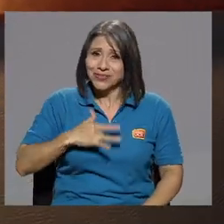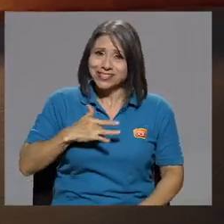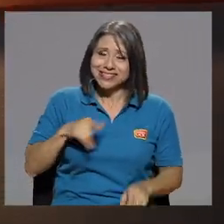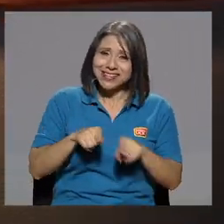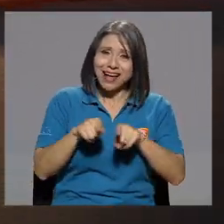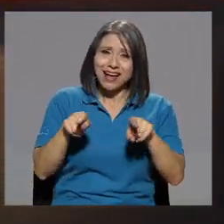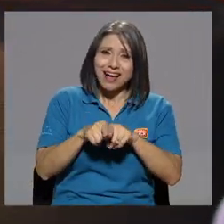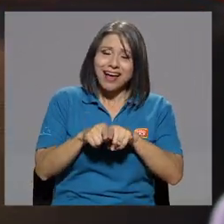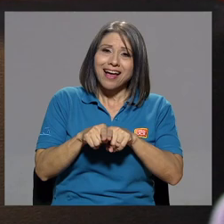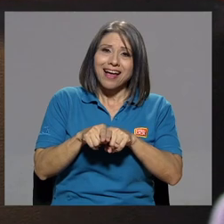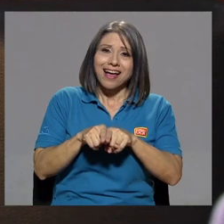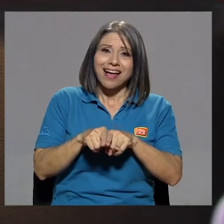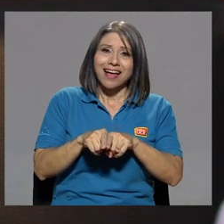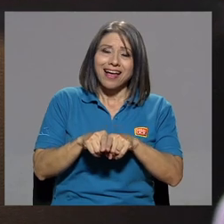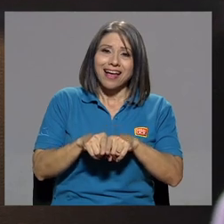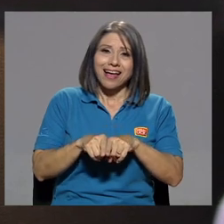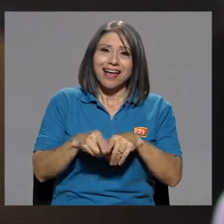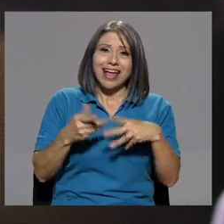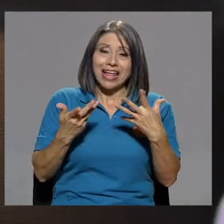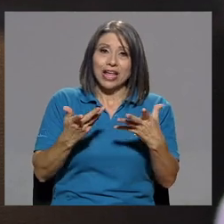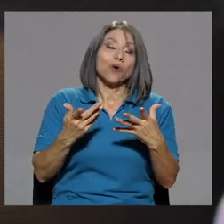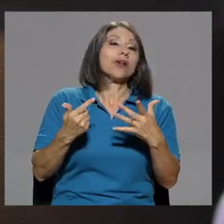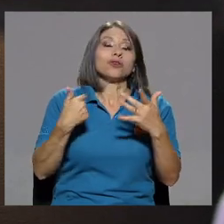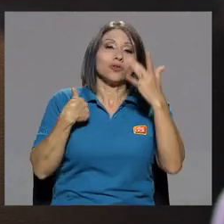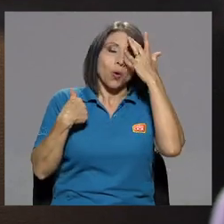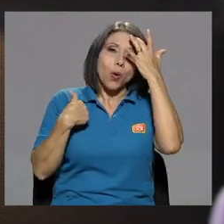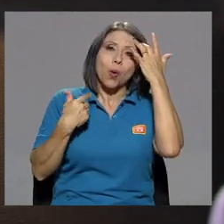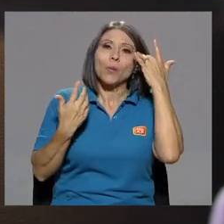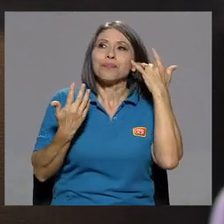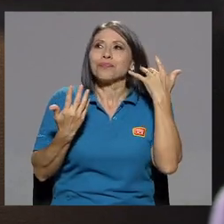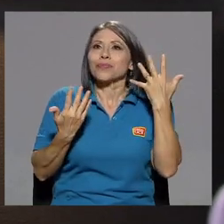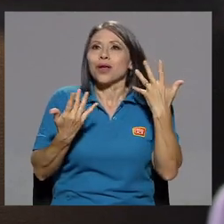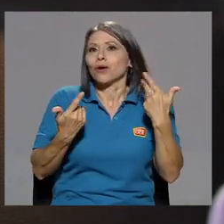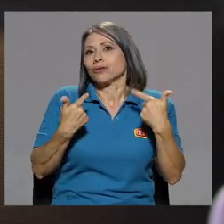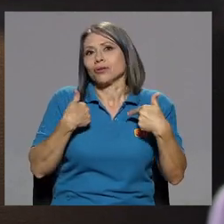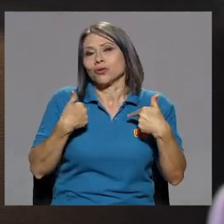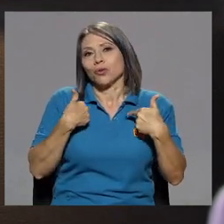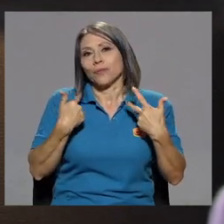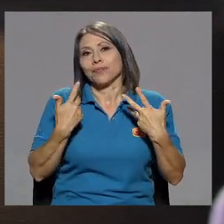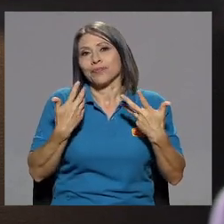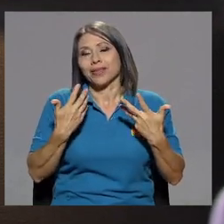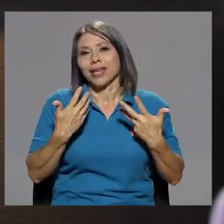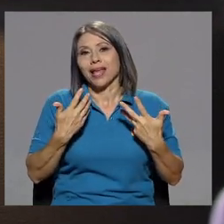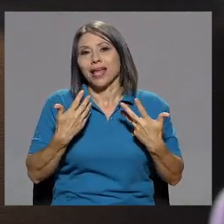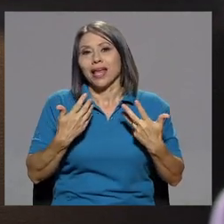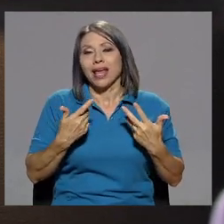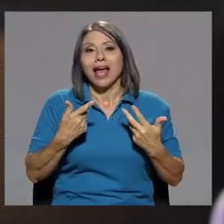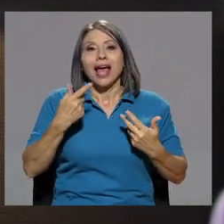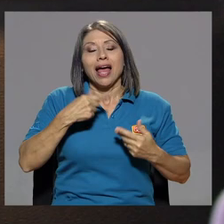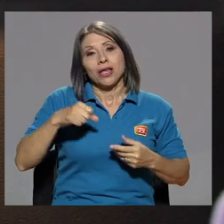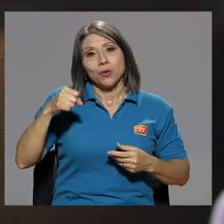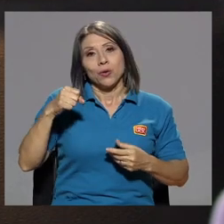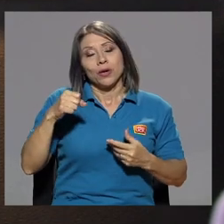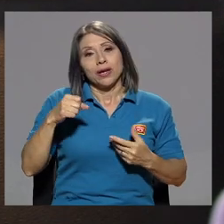siento también, entonces. ¿Conmueve? Cuando yo estoy, digamos, yo estoy todo los jueves en